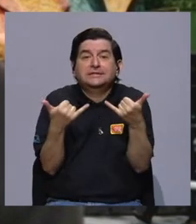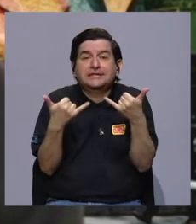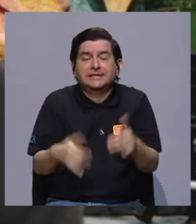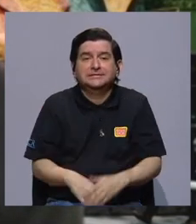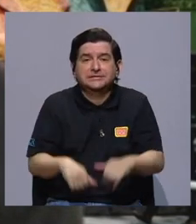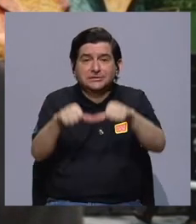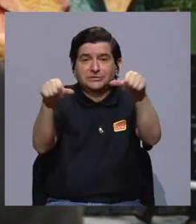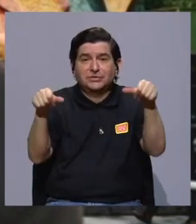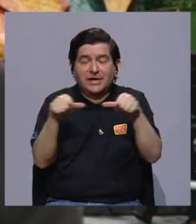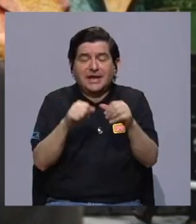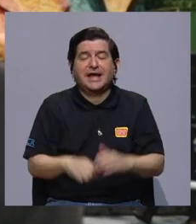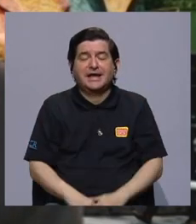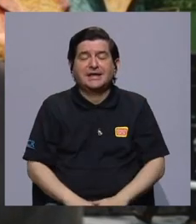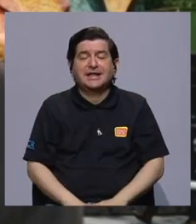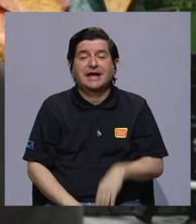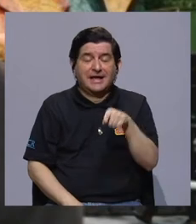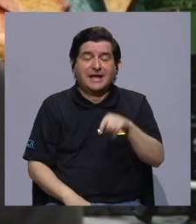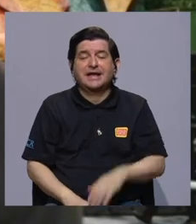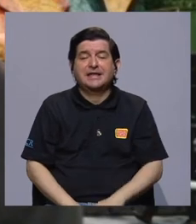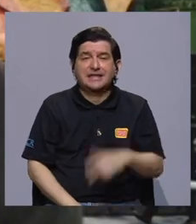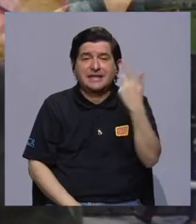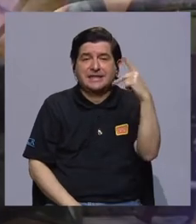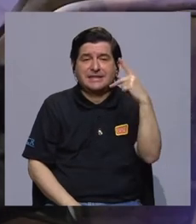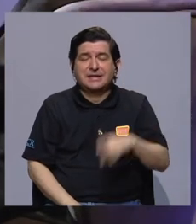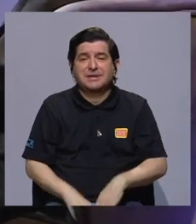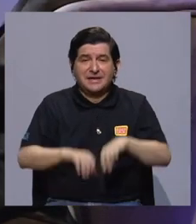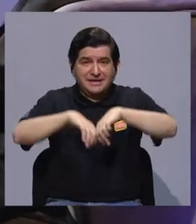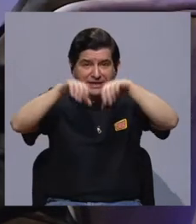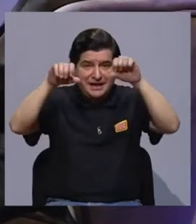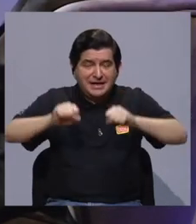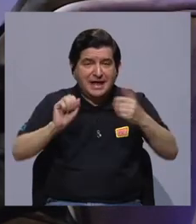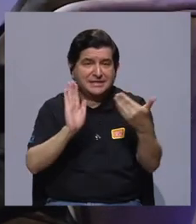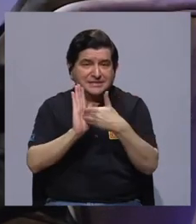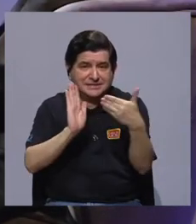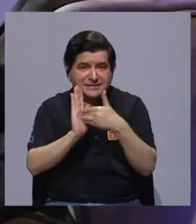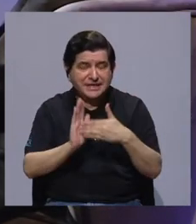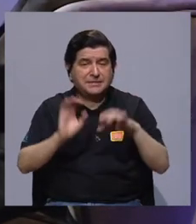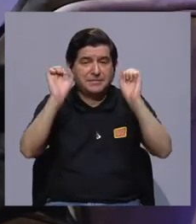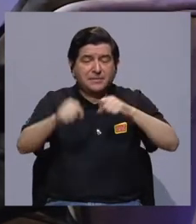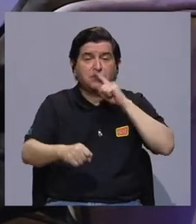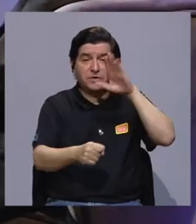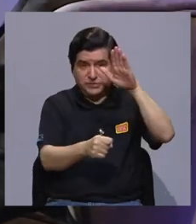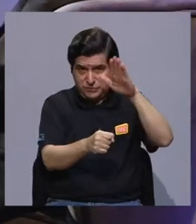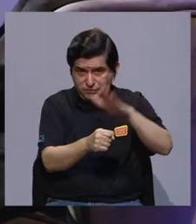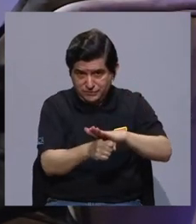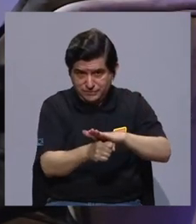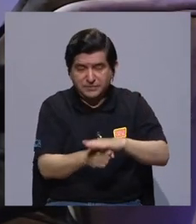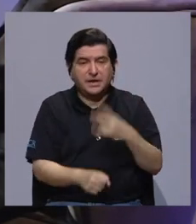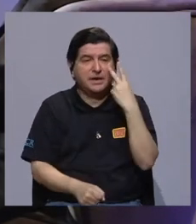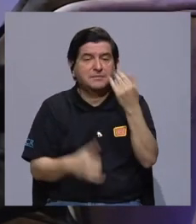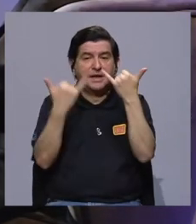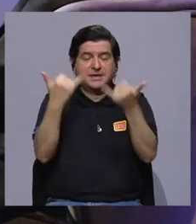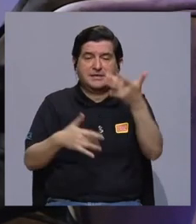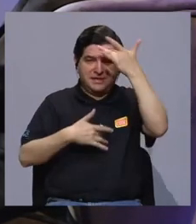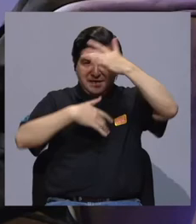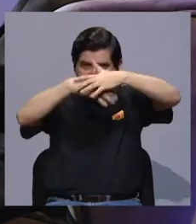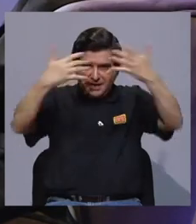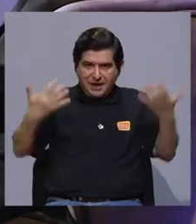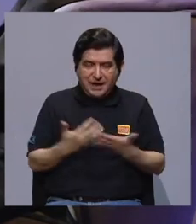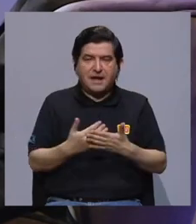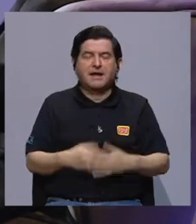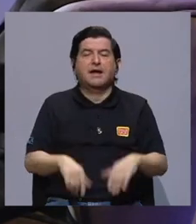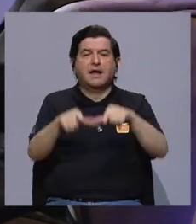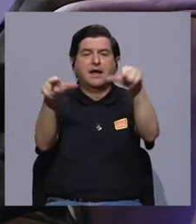actuales es el concepto de riesgo sistémico. Es un riesgo que puede materializarse, como lo vimos en la